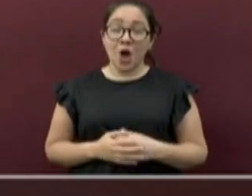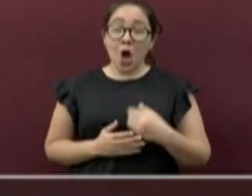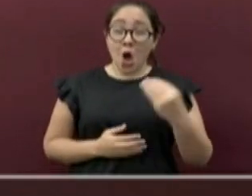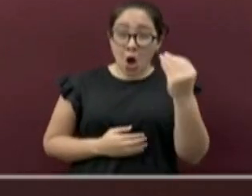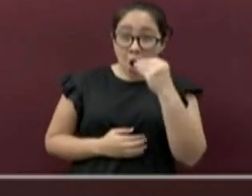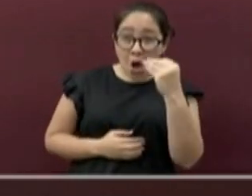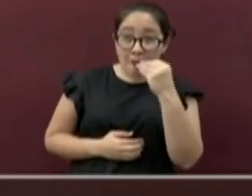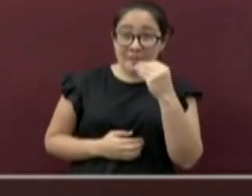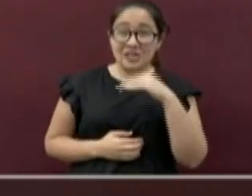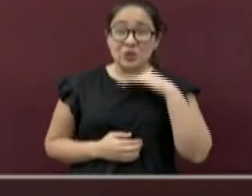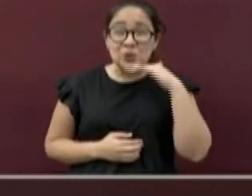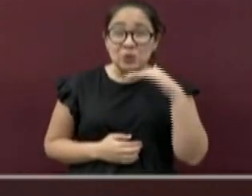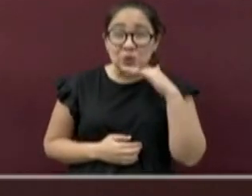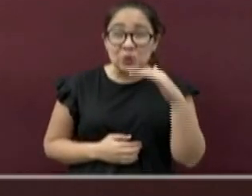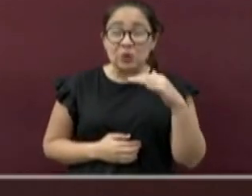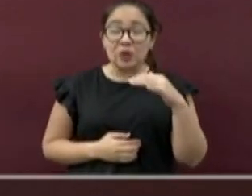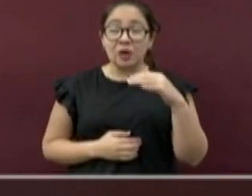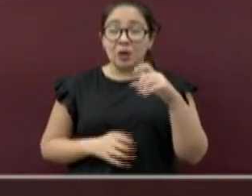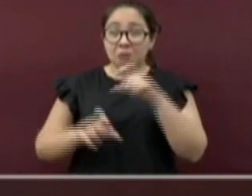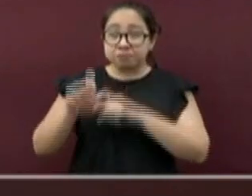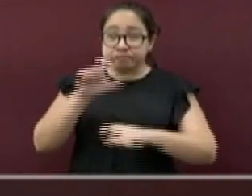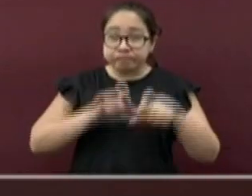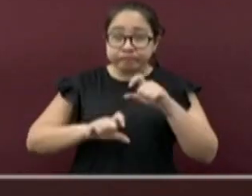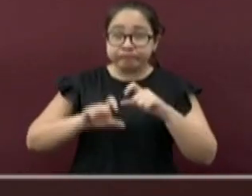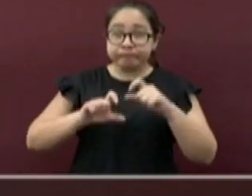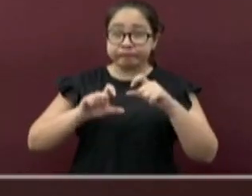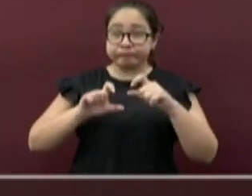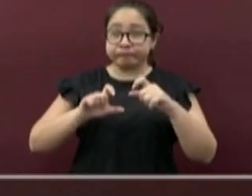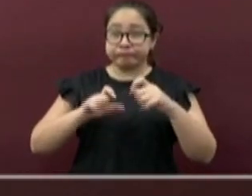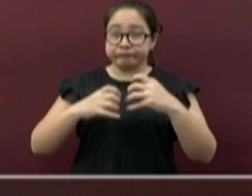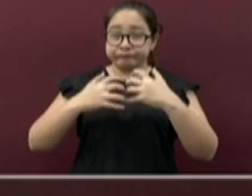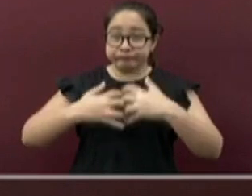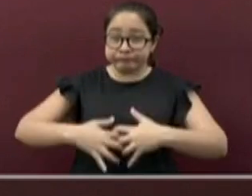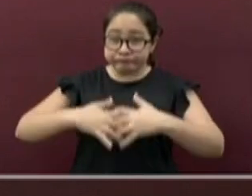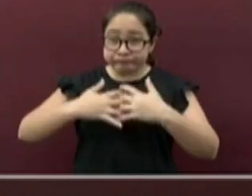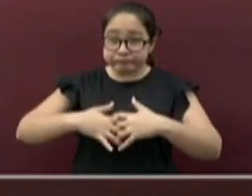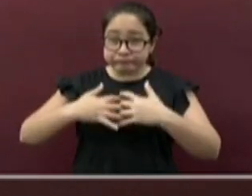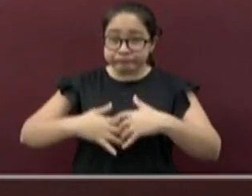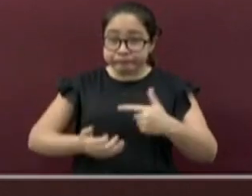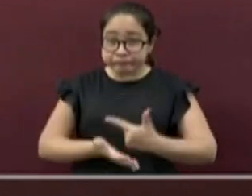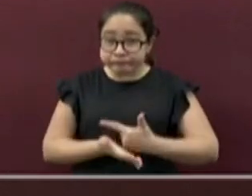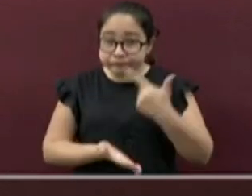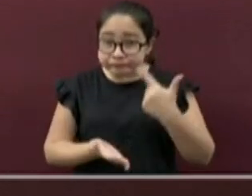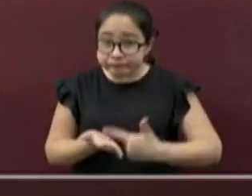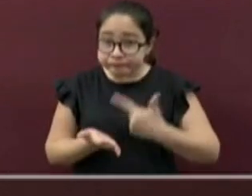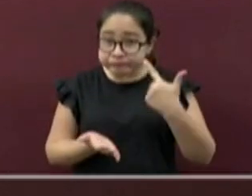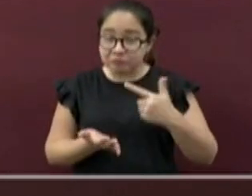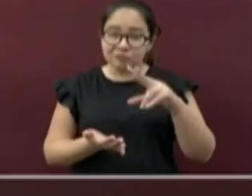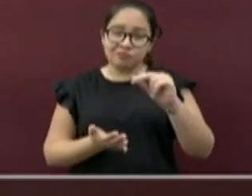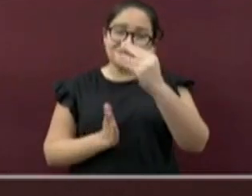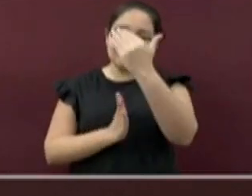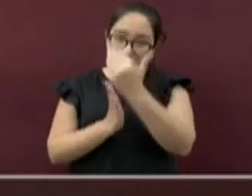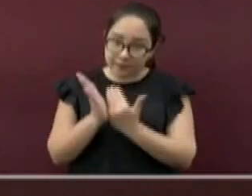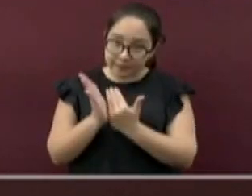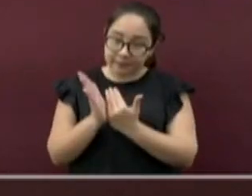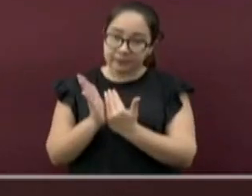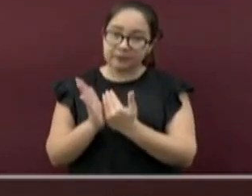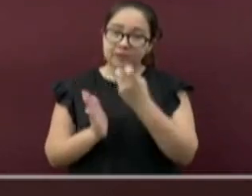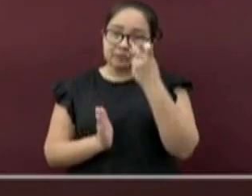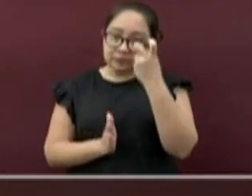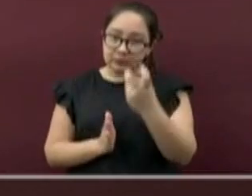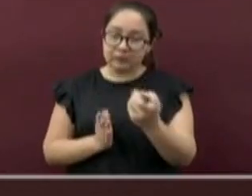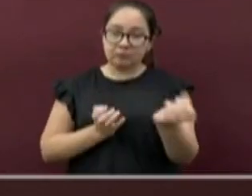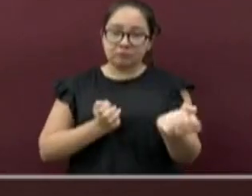con alto contenido calórico y de carbohidratos, realizar actividad física con regularidad,